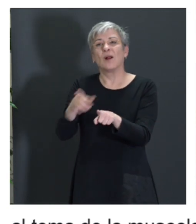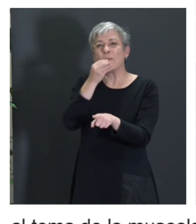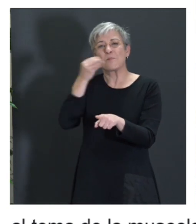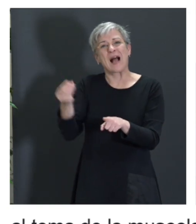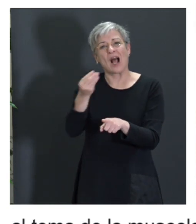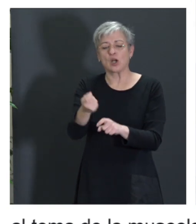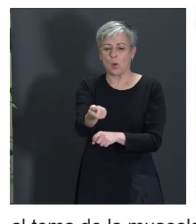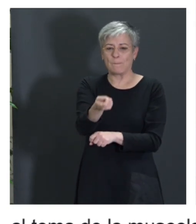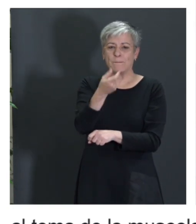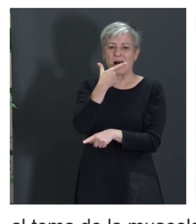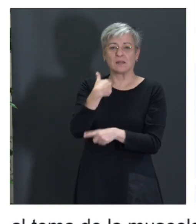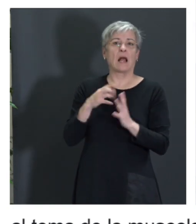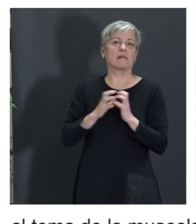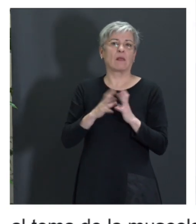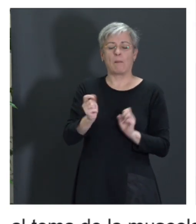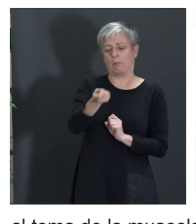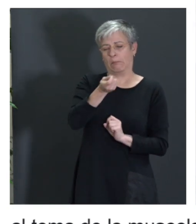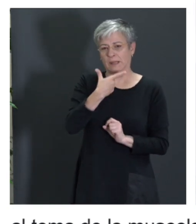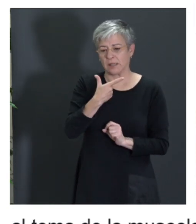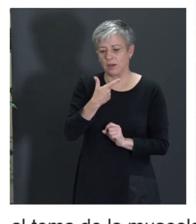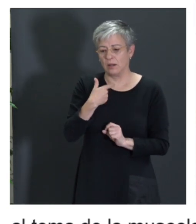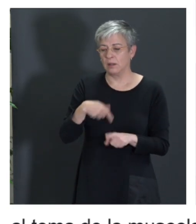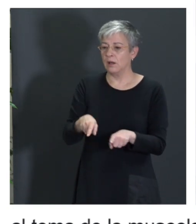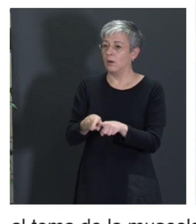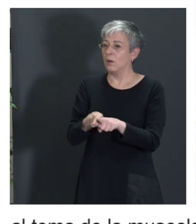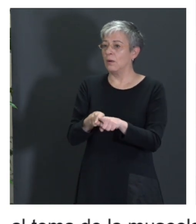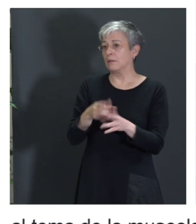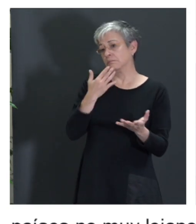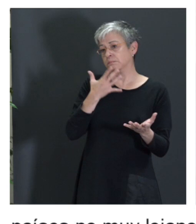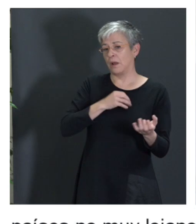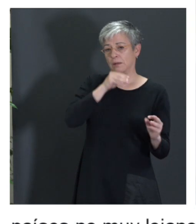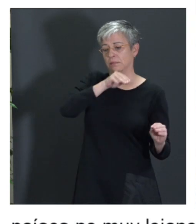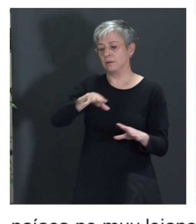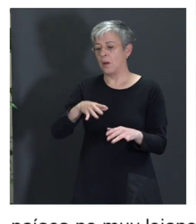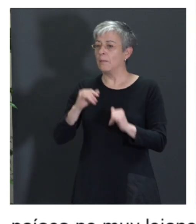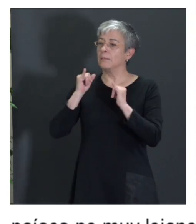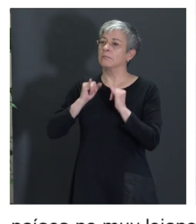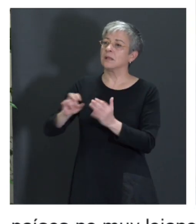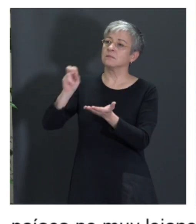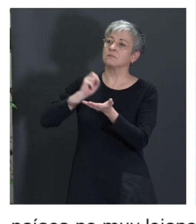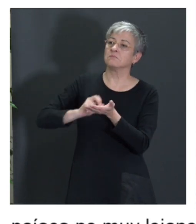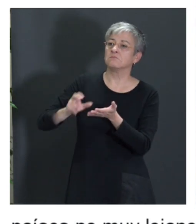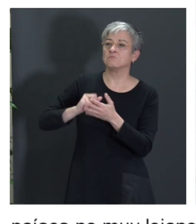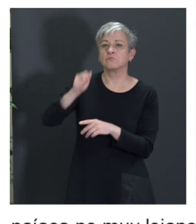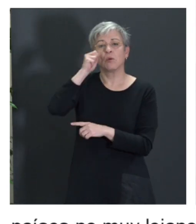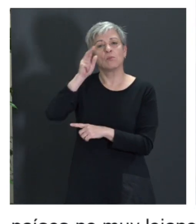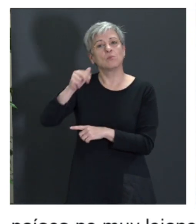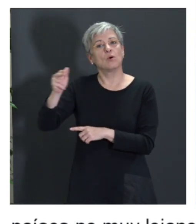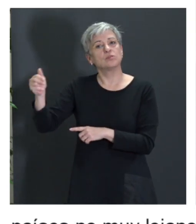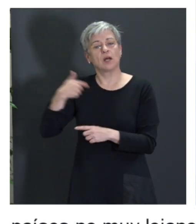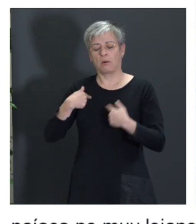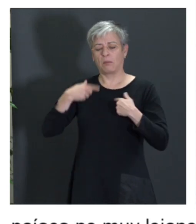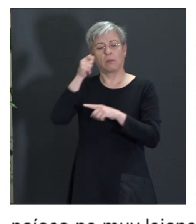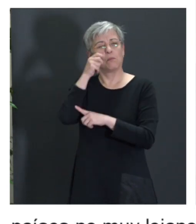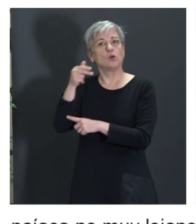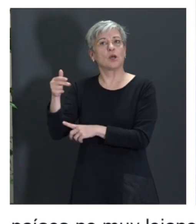para bajarte la ansiedad, pues, que igual un paseo por un museo te puedes entrar muy bien. Y, aunque esto os parezca un